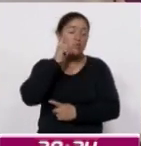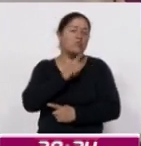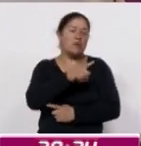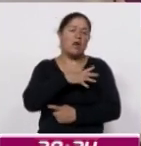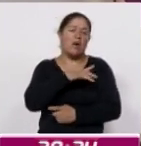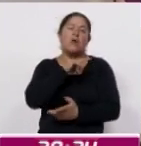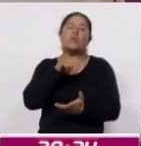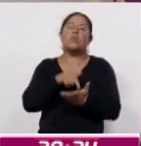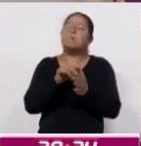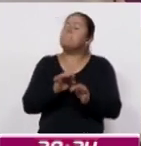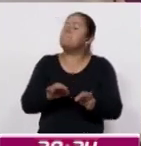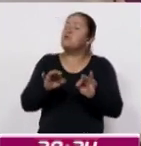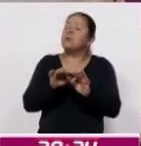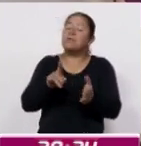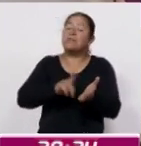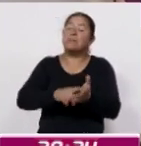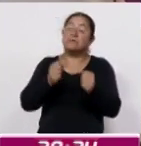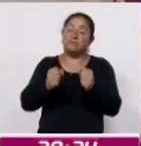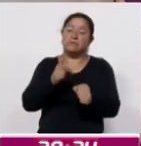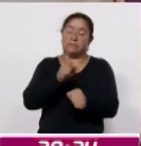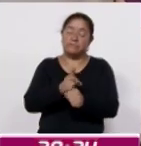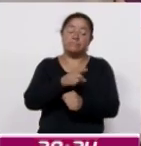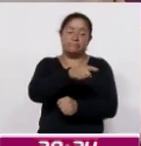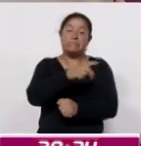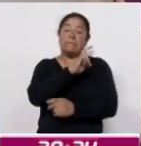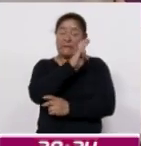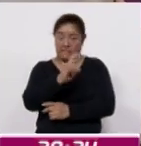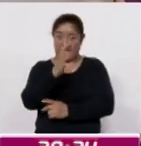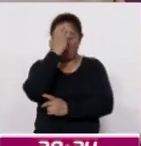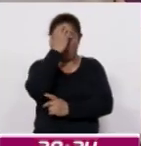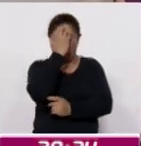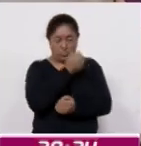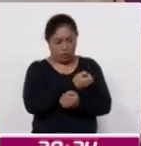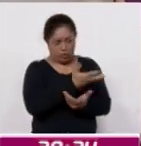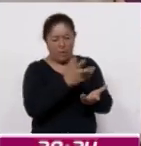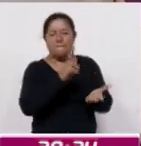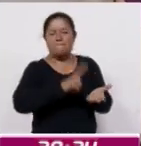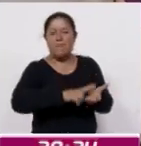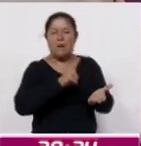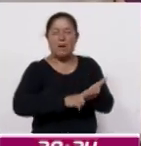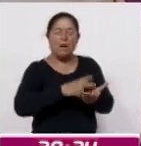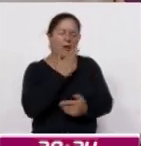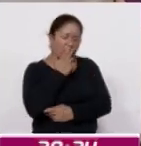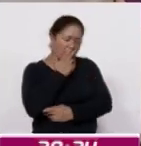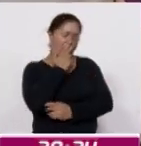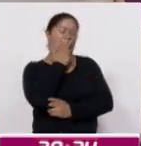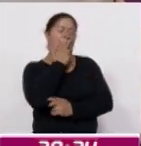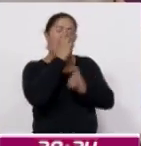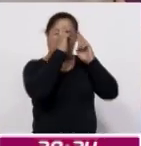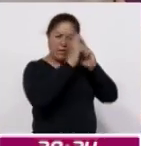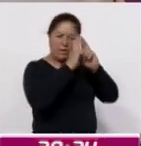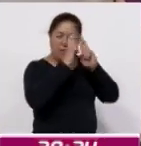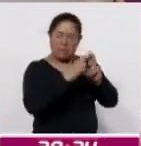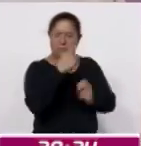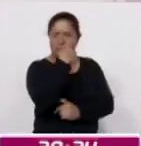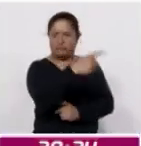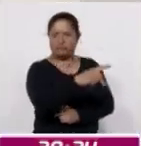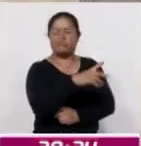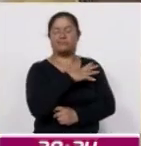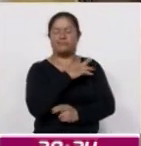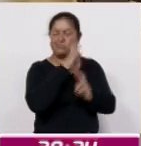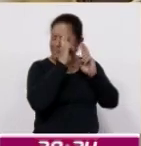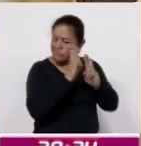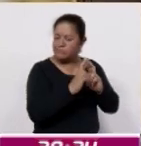lugar destacado en nuestra sociedad donde se les reconozca, se les valore y se les respete como ellos se merecen.